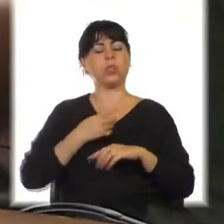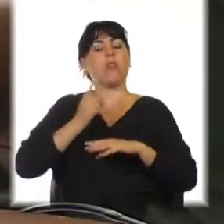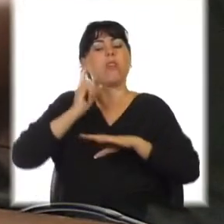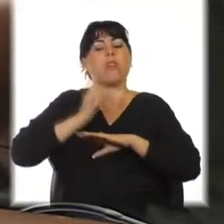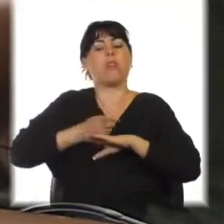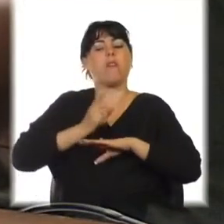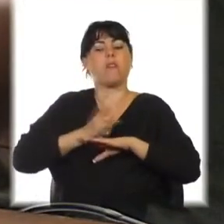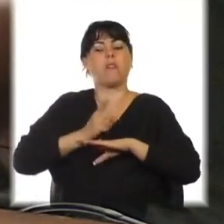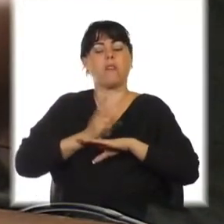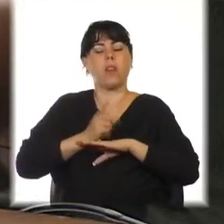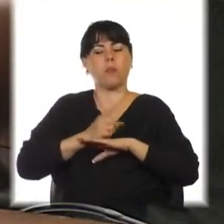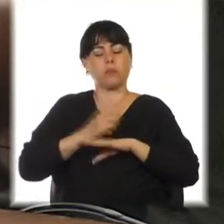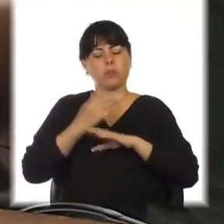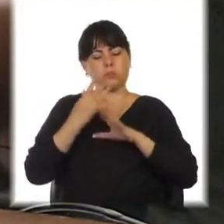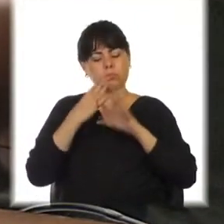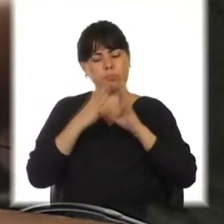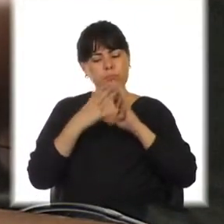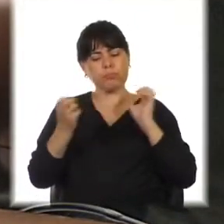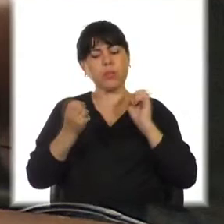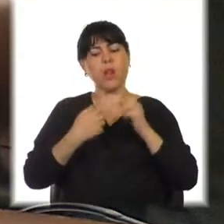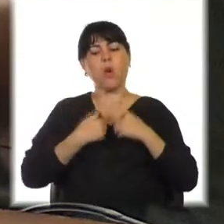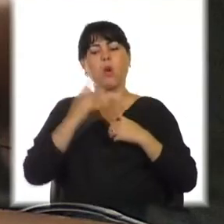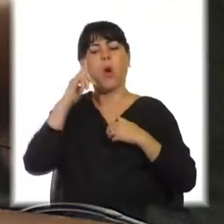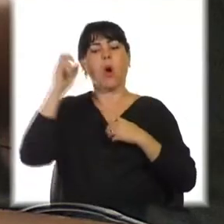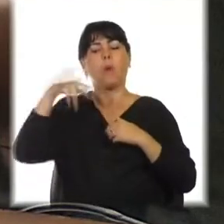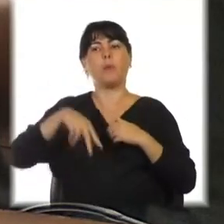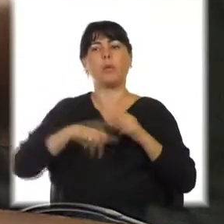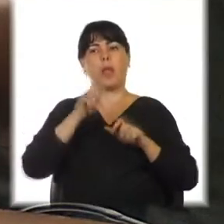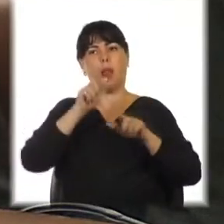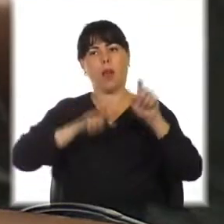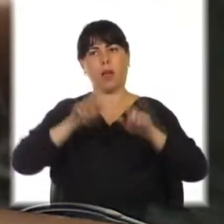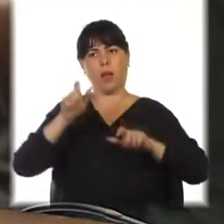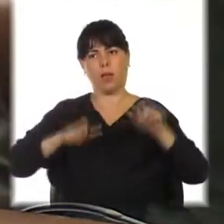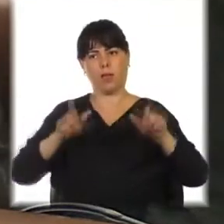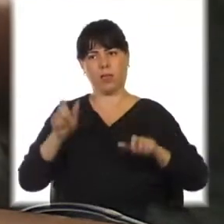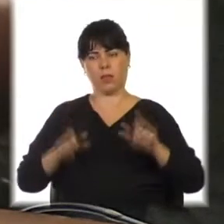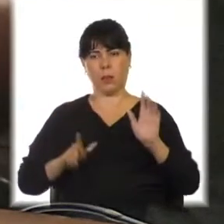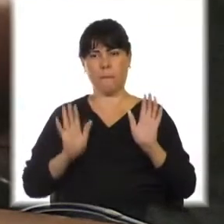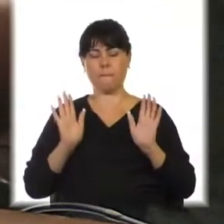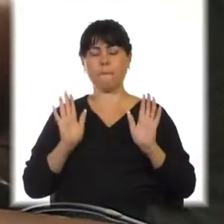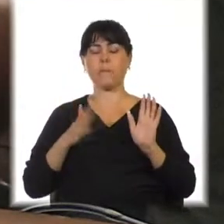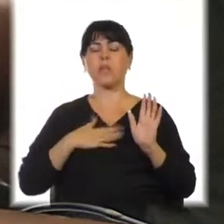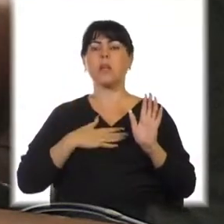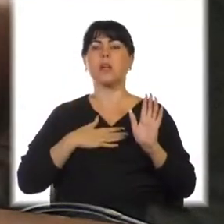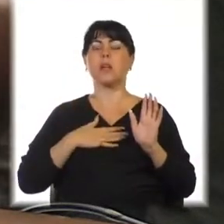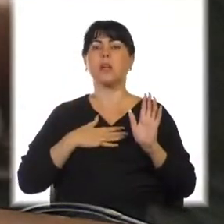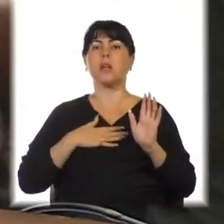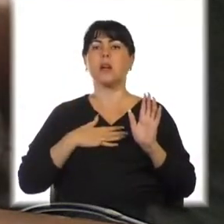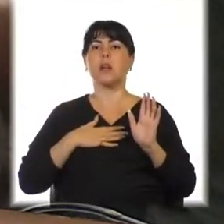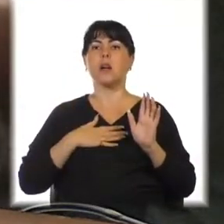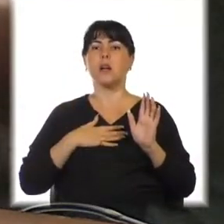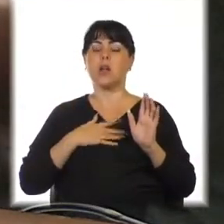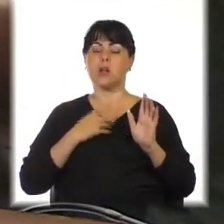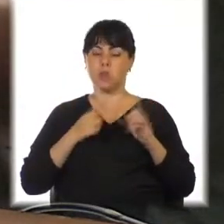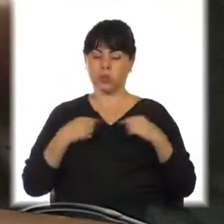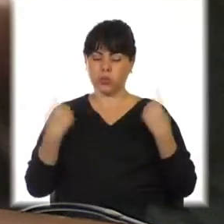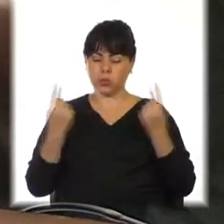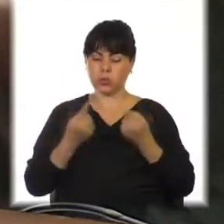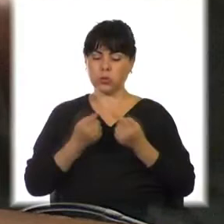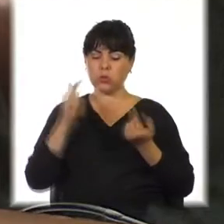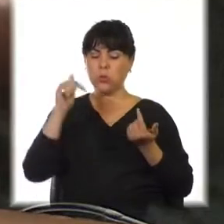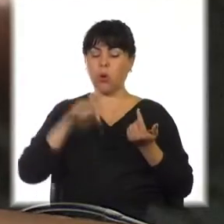debemos interpretar el sentir de la gente. Señor Presidente, el tema que nos convoca hoy